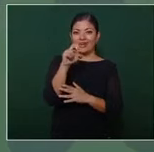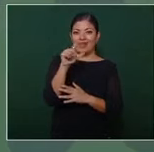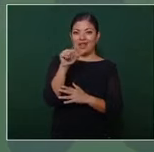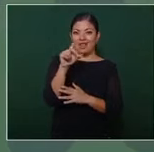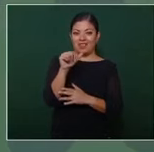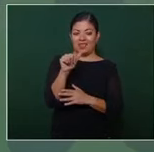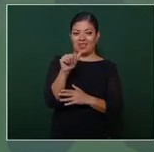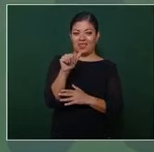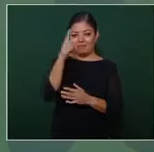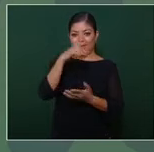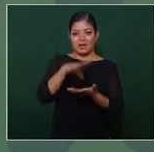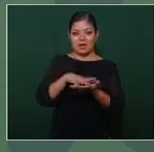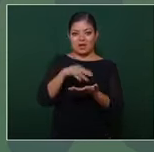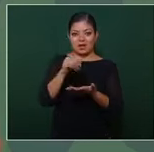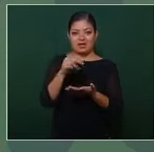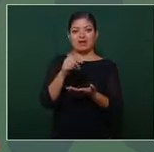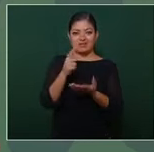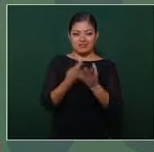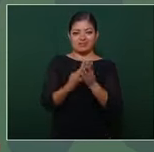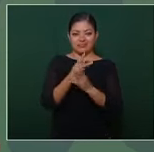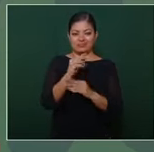y aceptaron